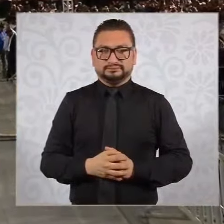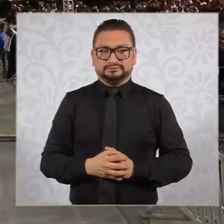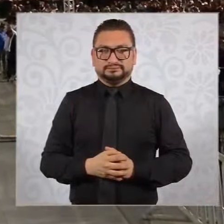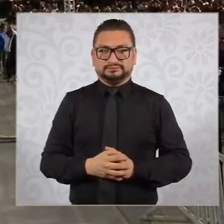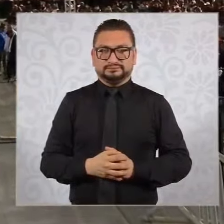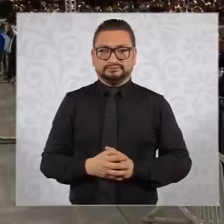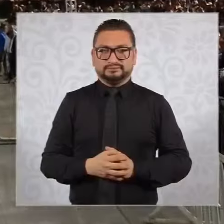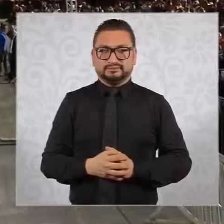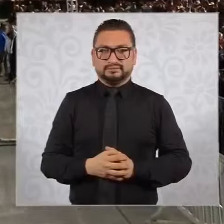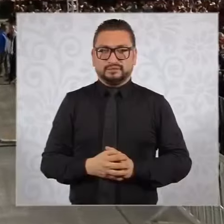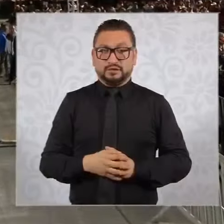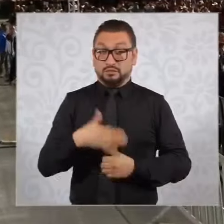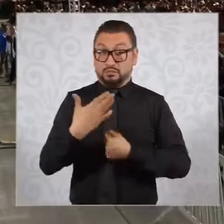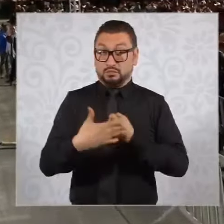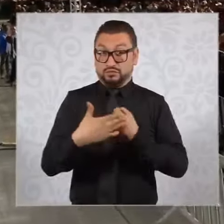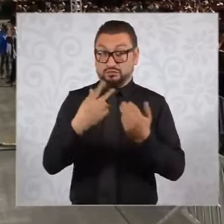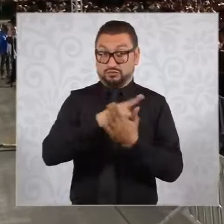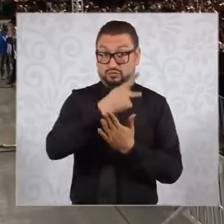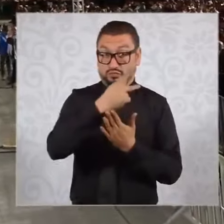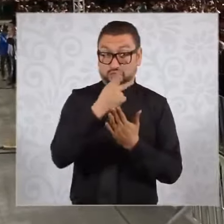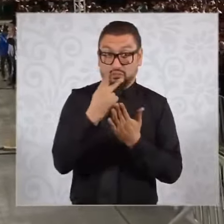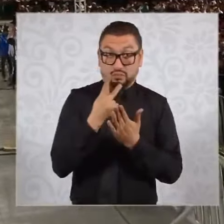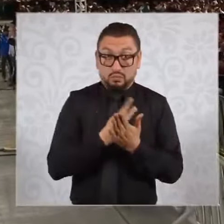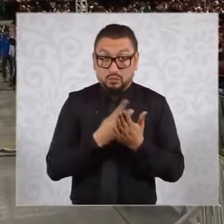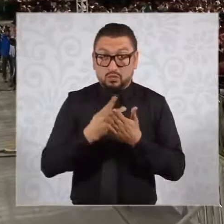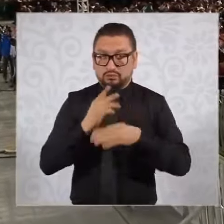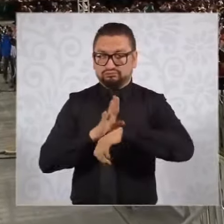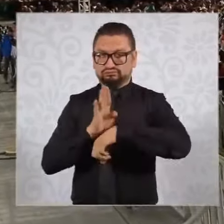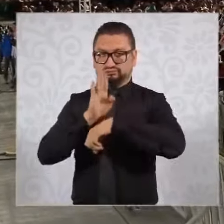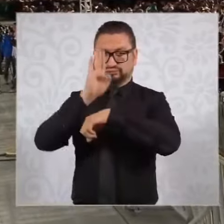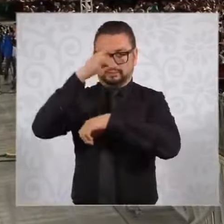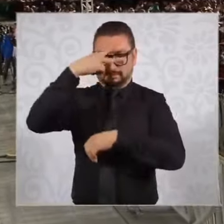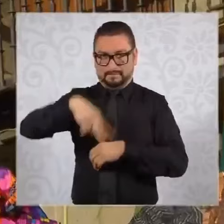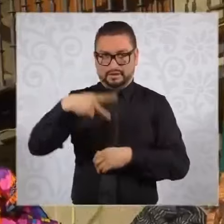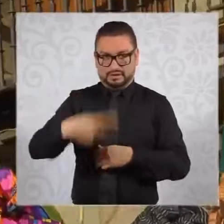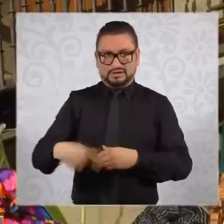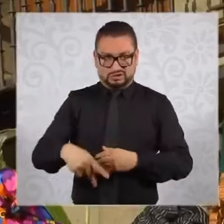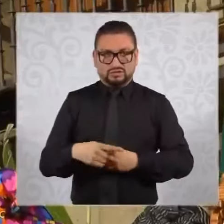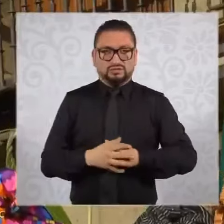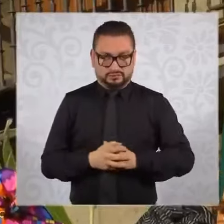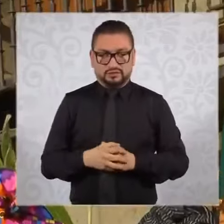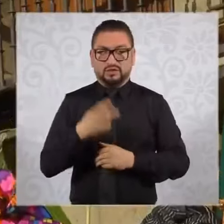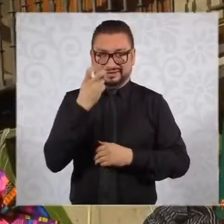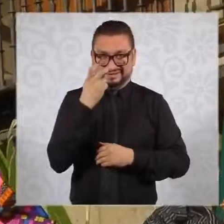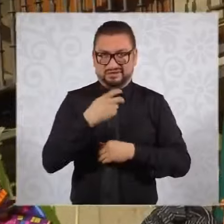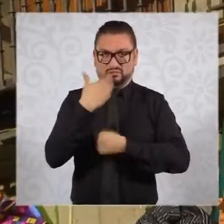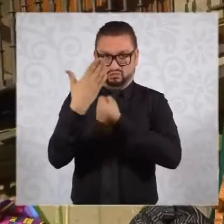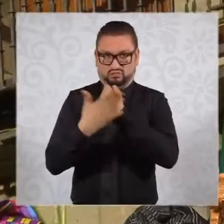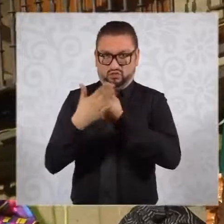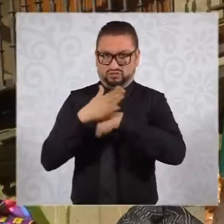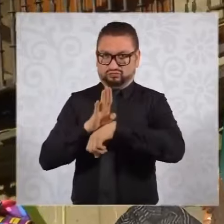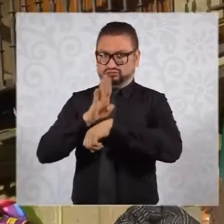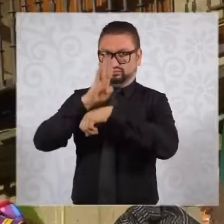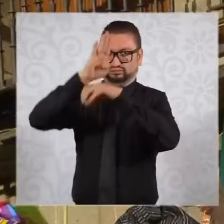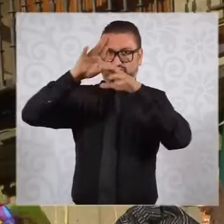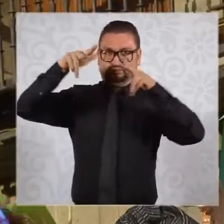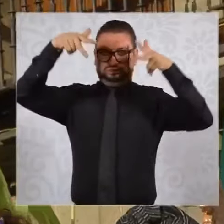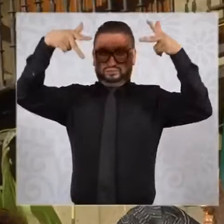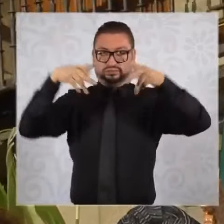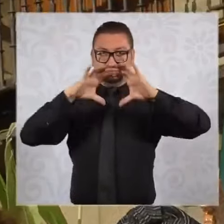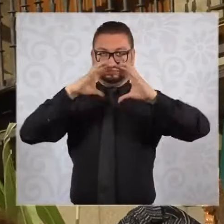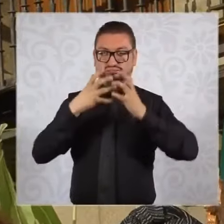Consolidaremos el programa espacial mexicano y pondremos en órbita un satélite propio